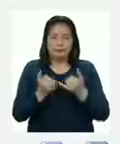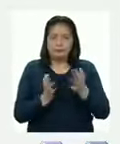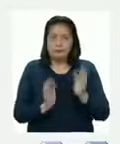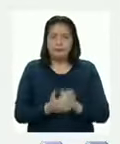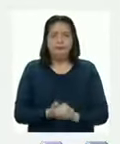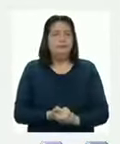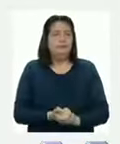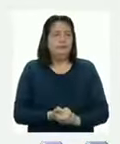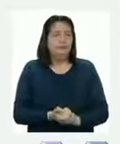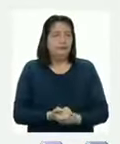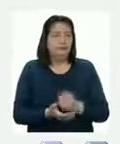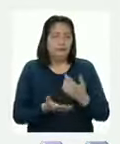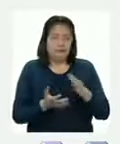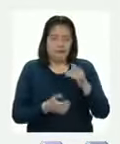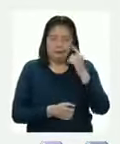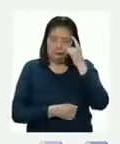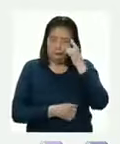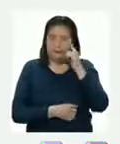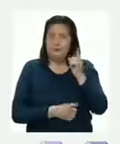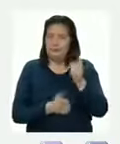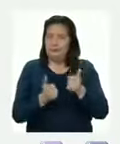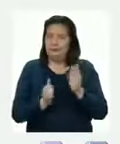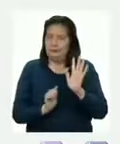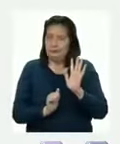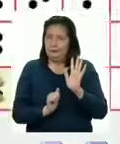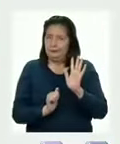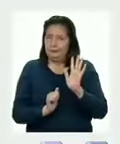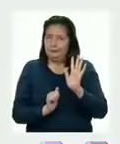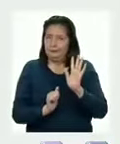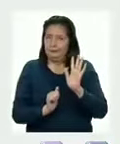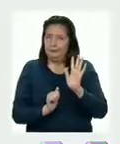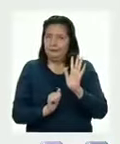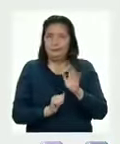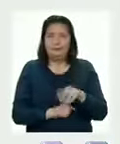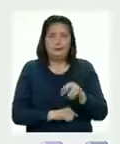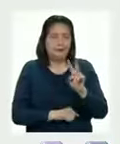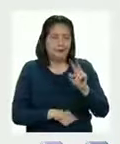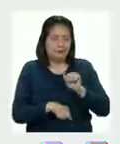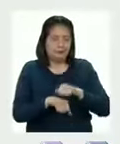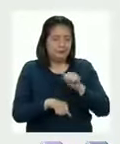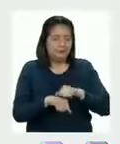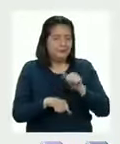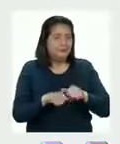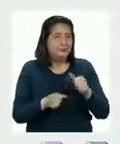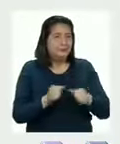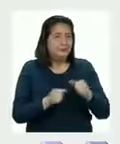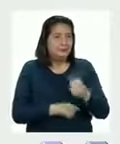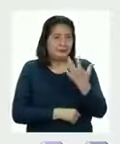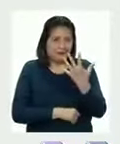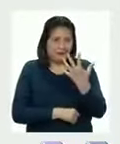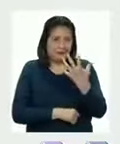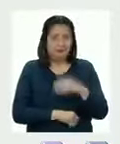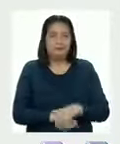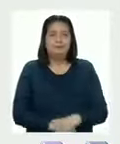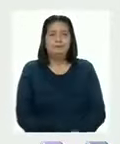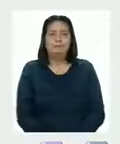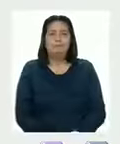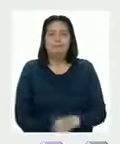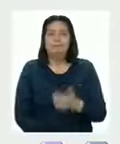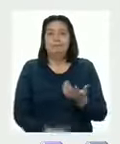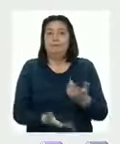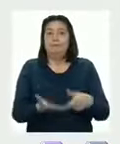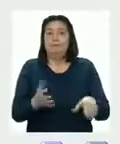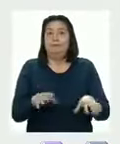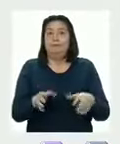situación Que ya te imaginarás cuál es, Patricia Dos piedritas en la casilla del cinco ¿Qué